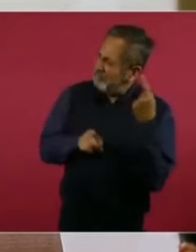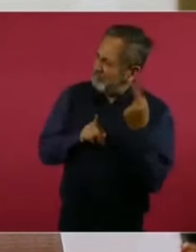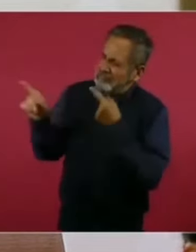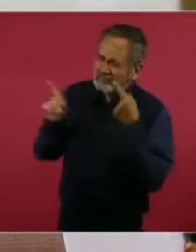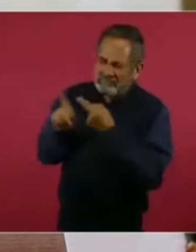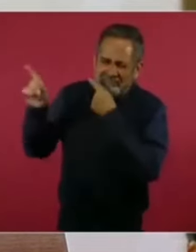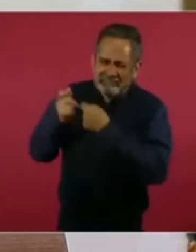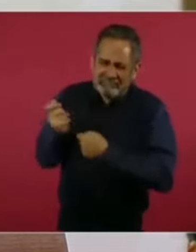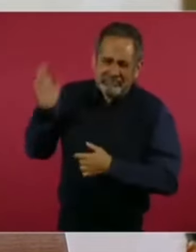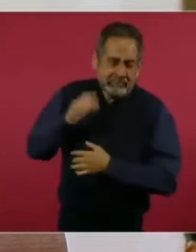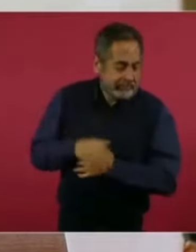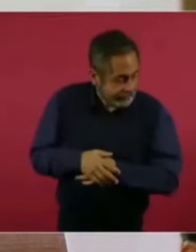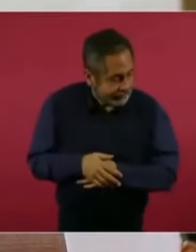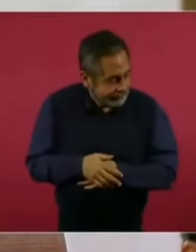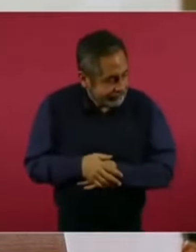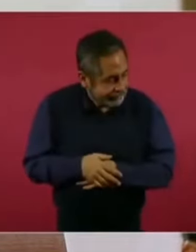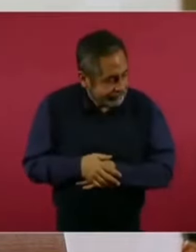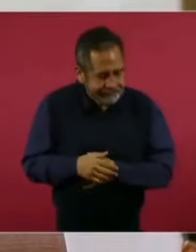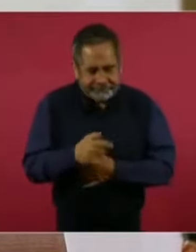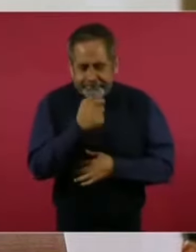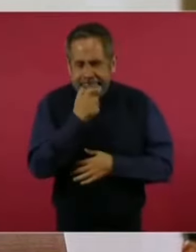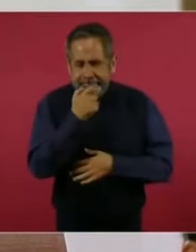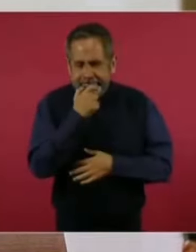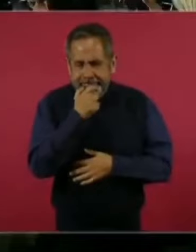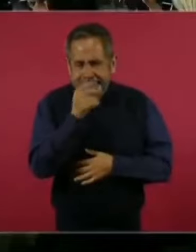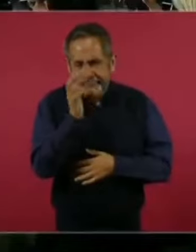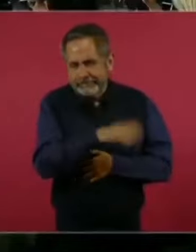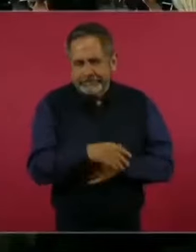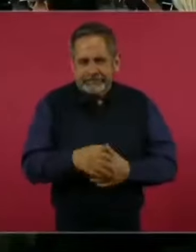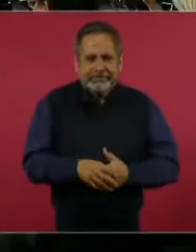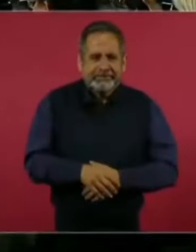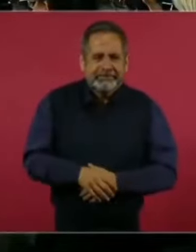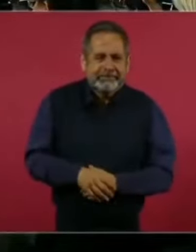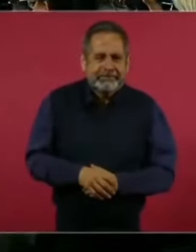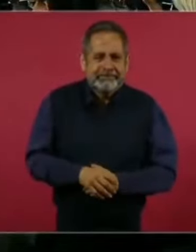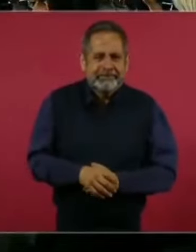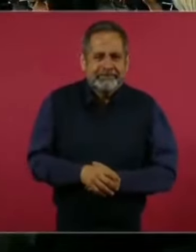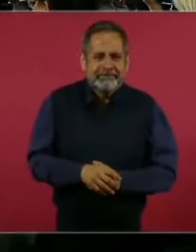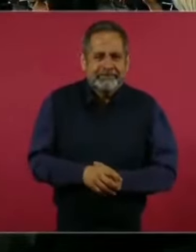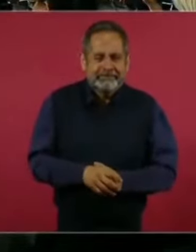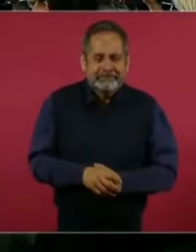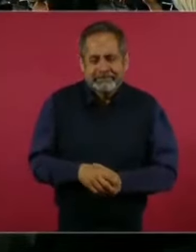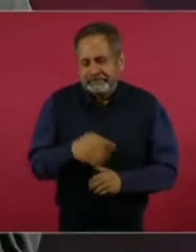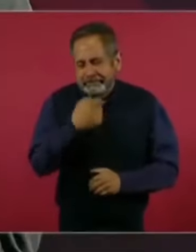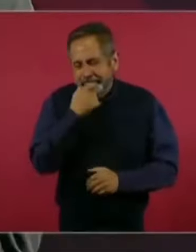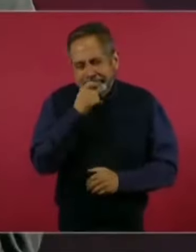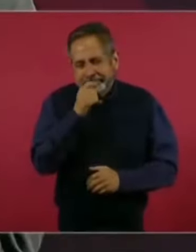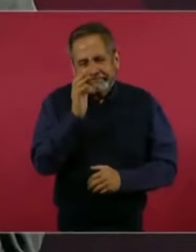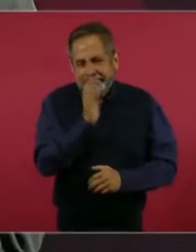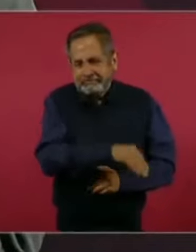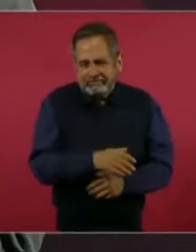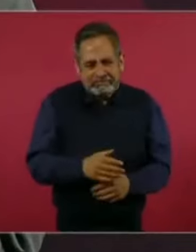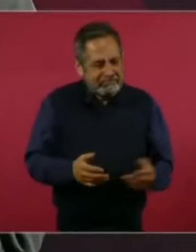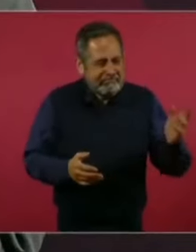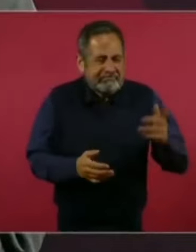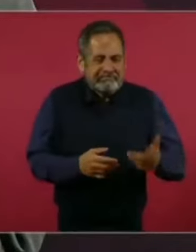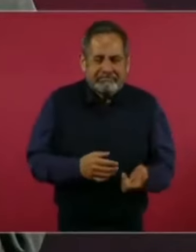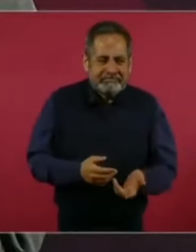Y es de risa, sí, es de risa,